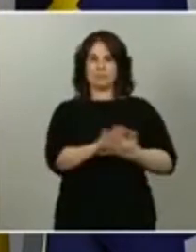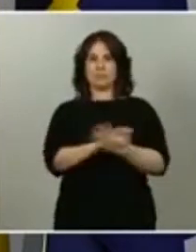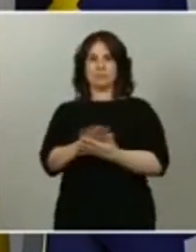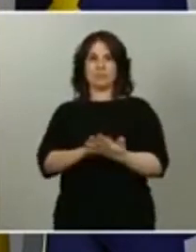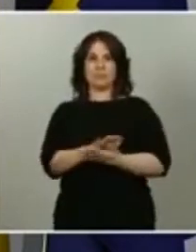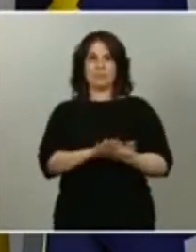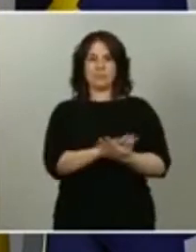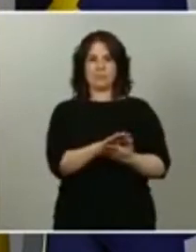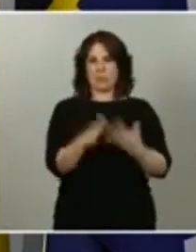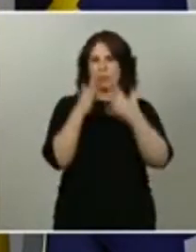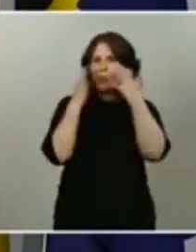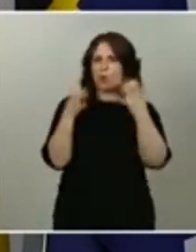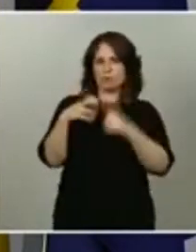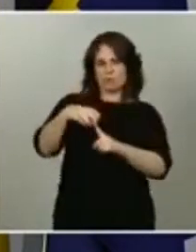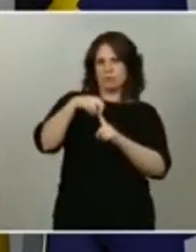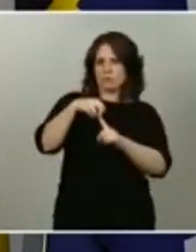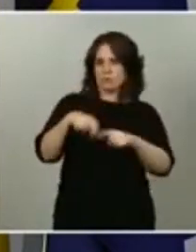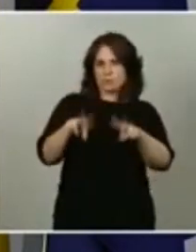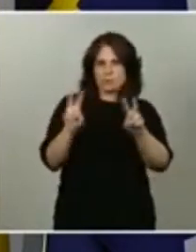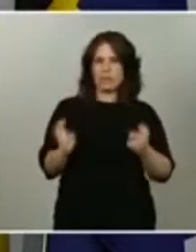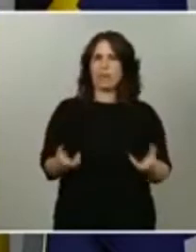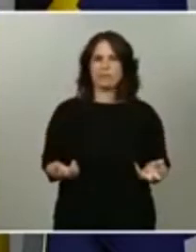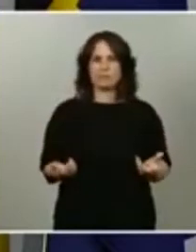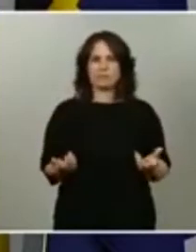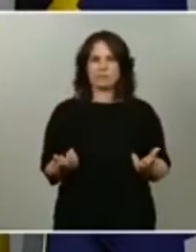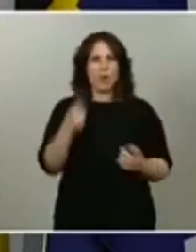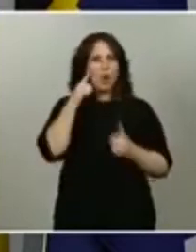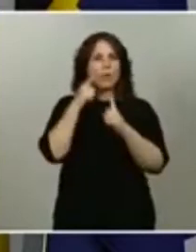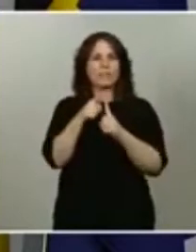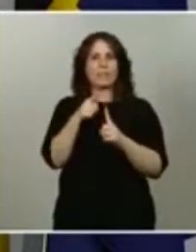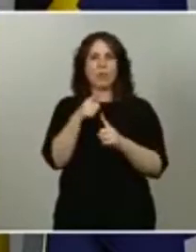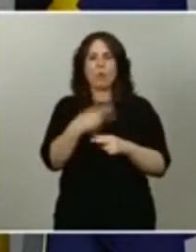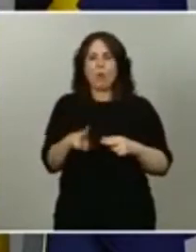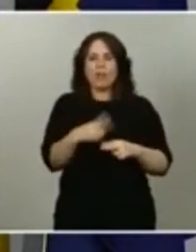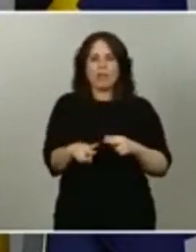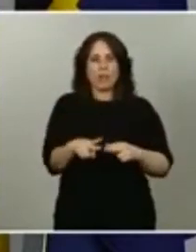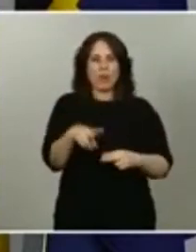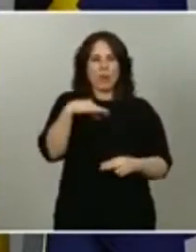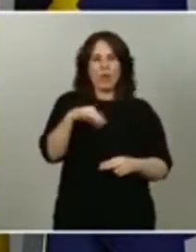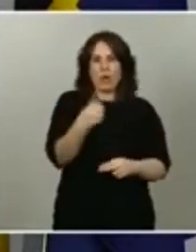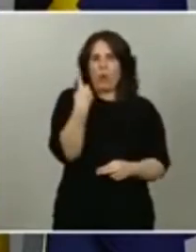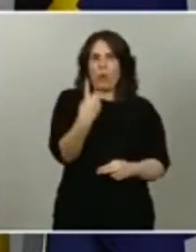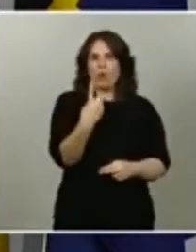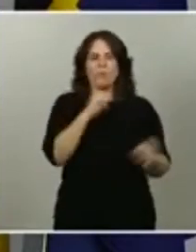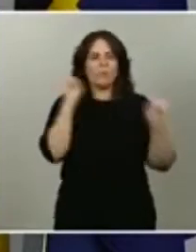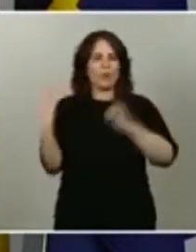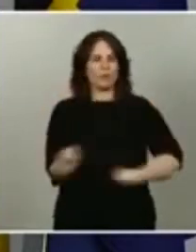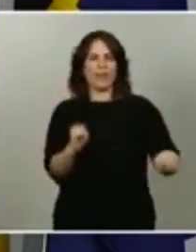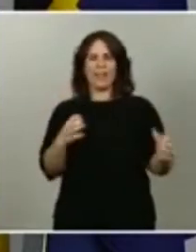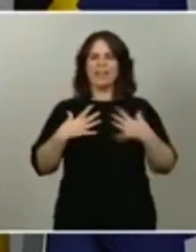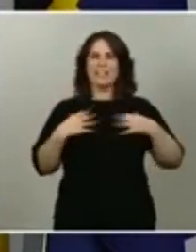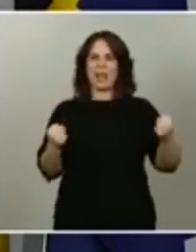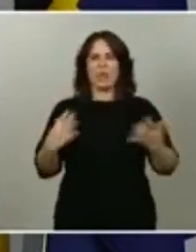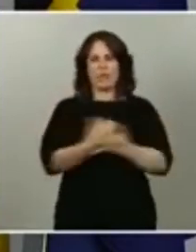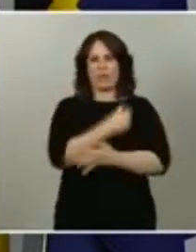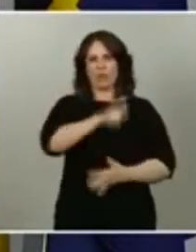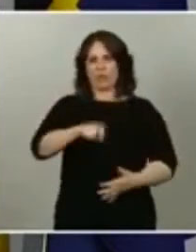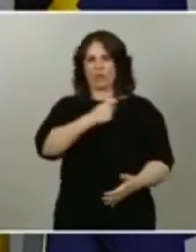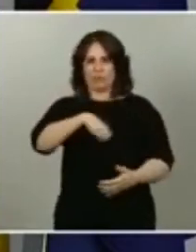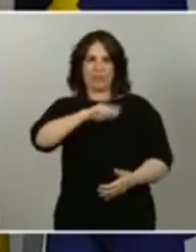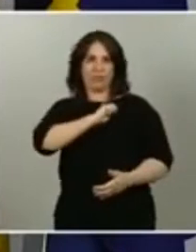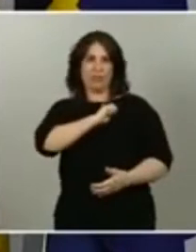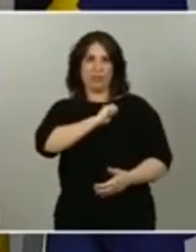fundamental, que no tiene otro objetivo político que proteger la salud de nuestros compatriotas y que nos podamos